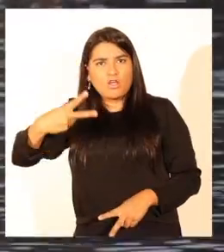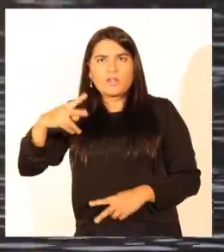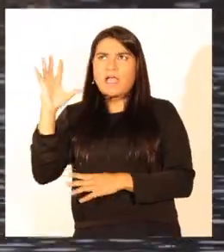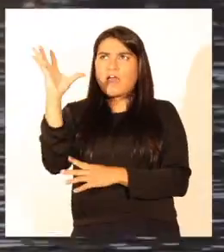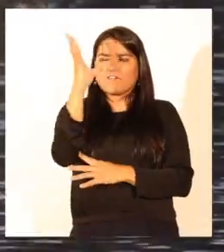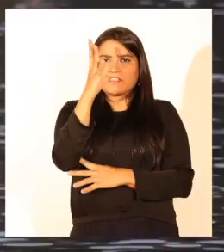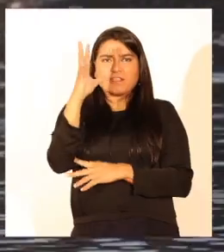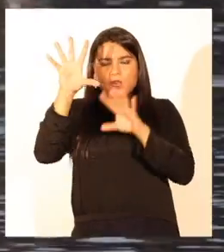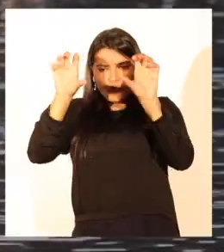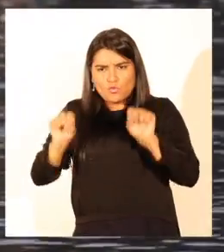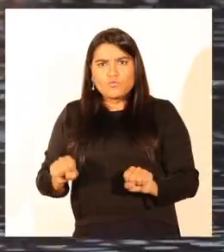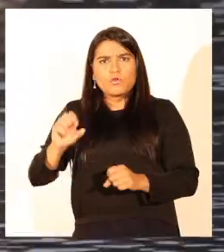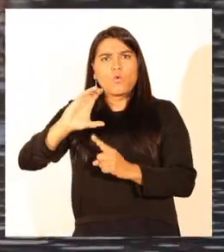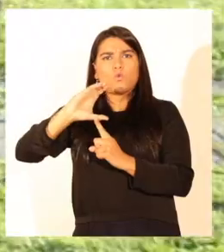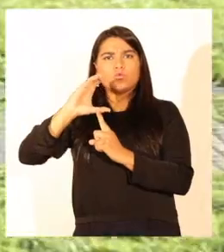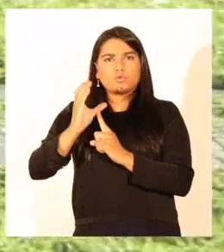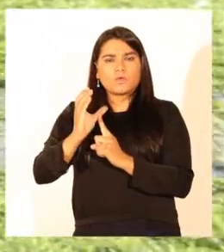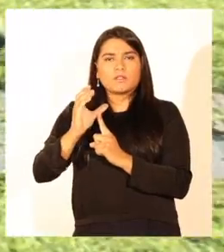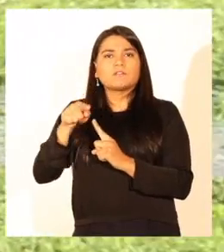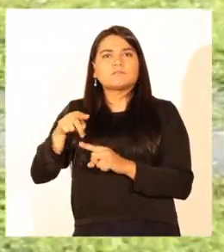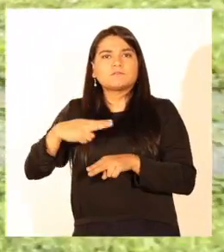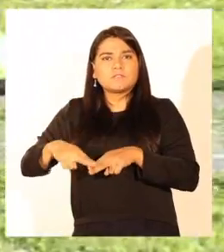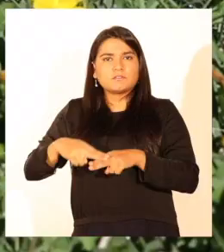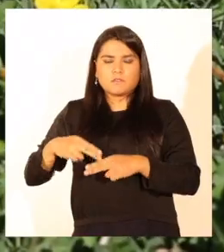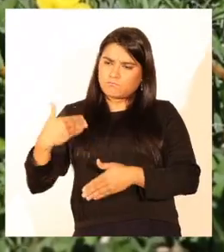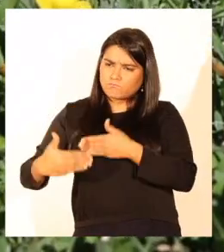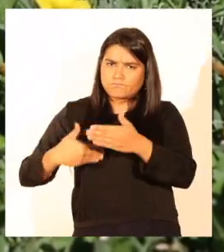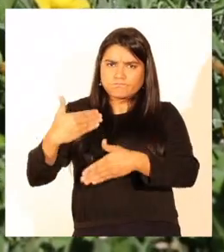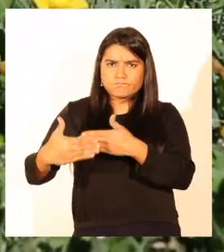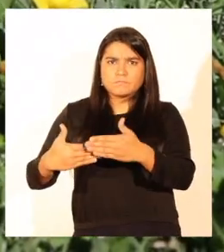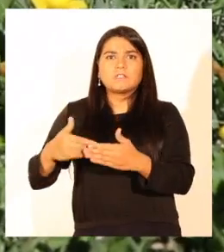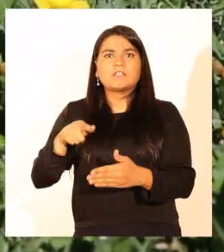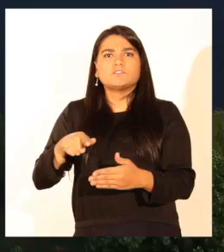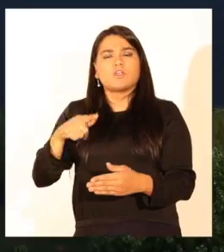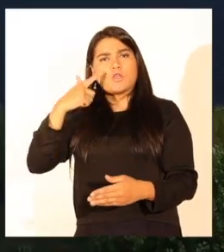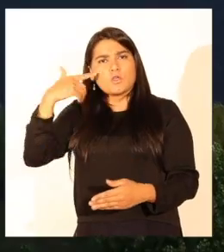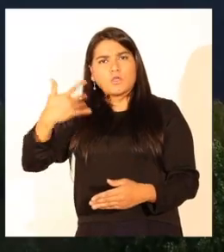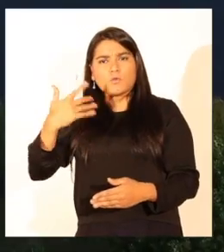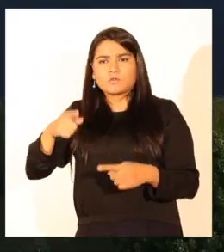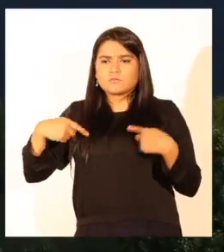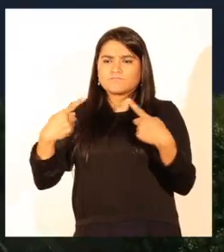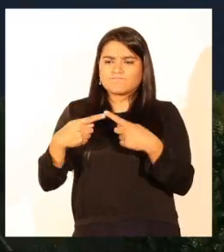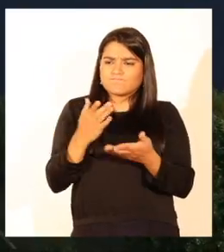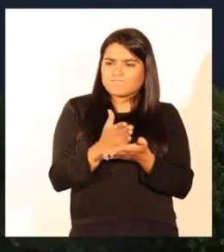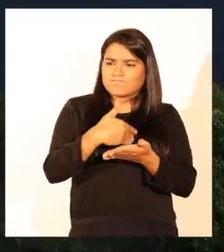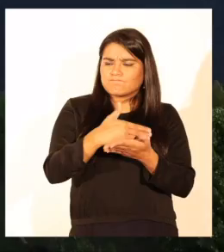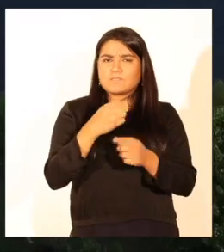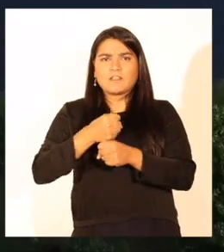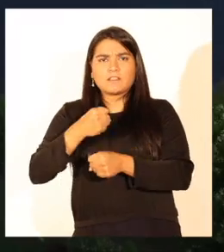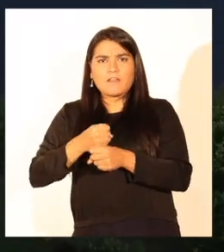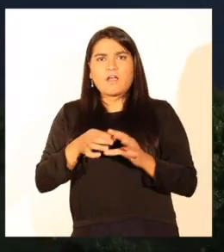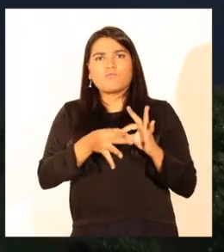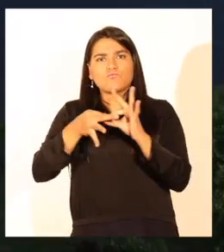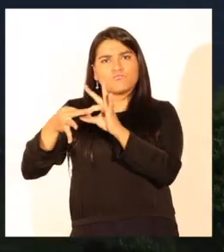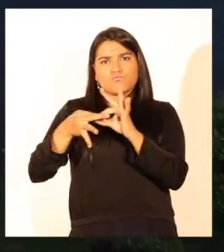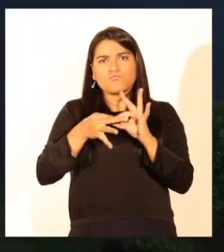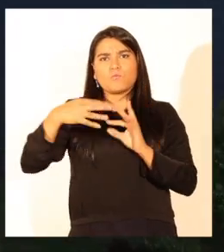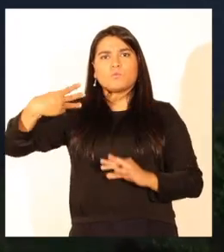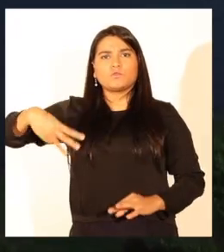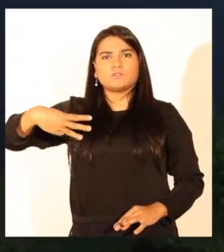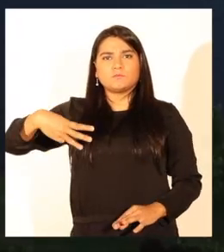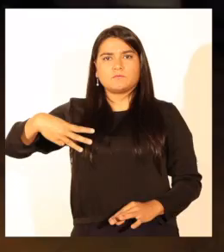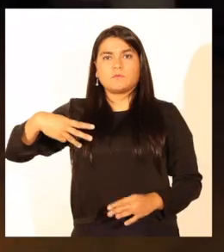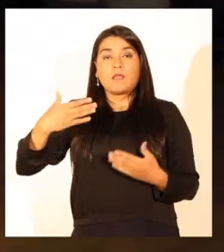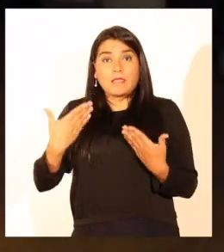ambientales del patrimonio cultural, que han sido y continuarán siendo el motor de los lineamientos de trabajo de este municipio.